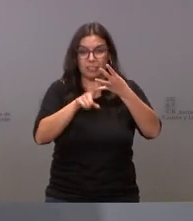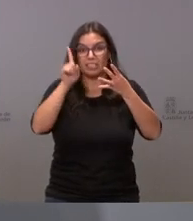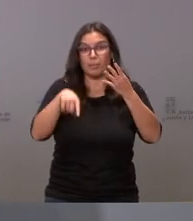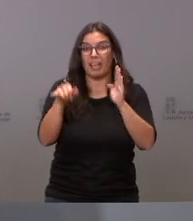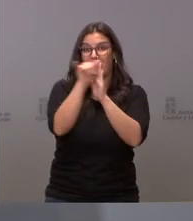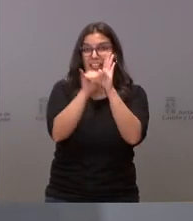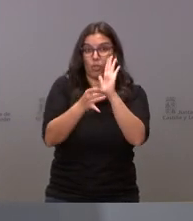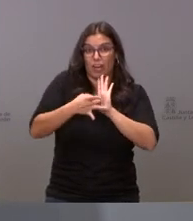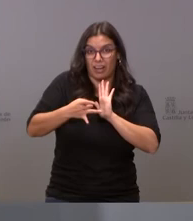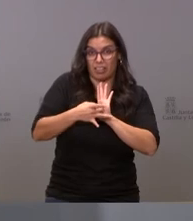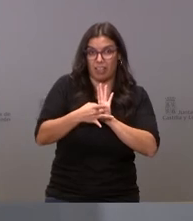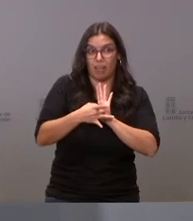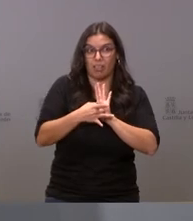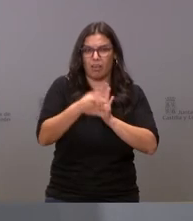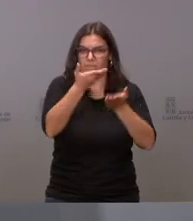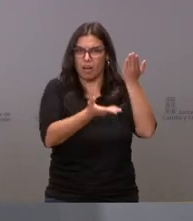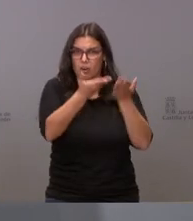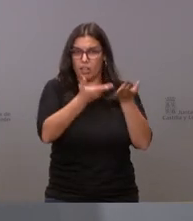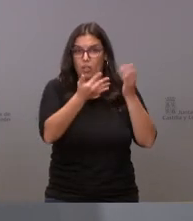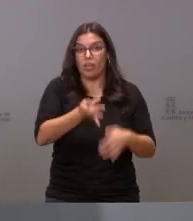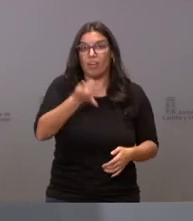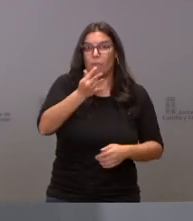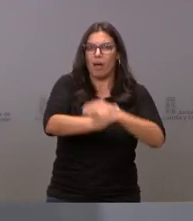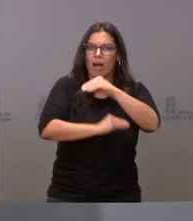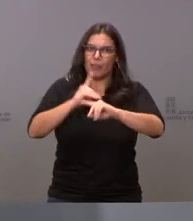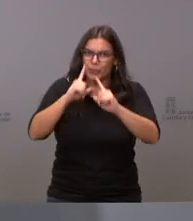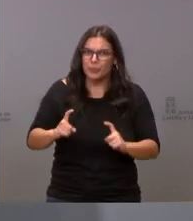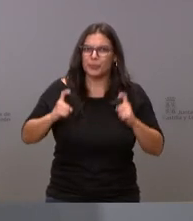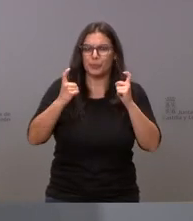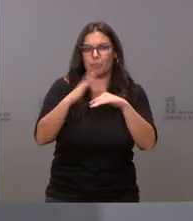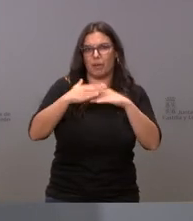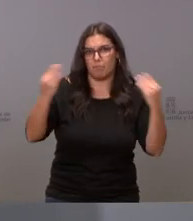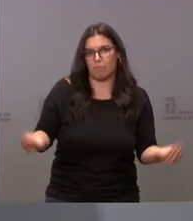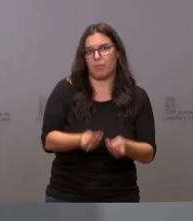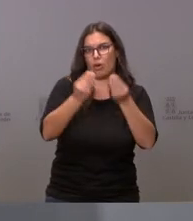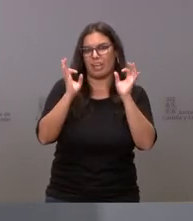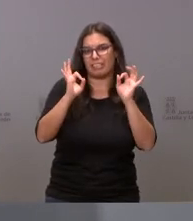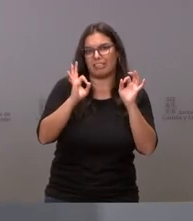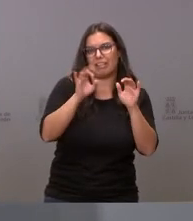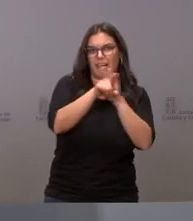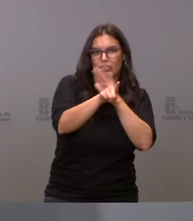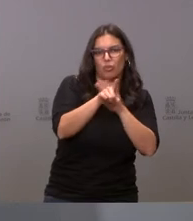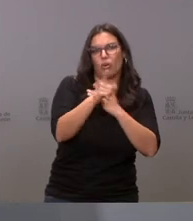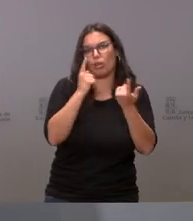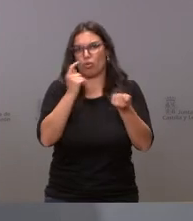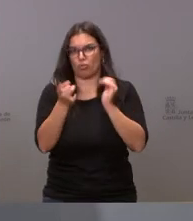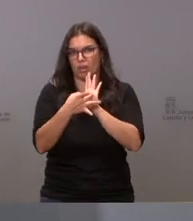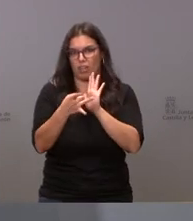de calidad y que además está haciendo un esfuerzo por mejorar la gestión y el control de calidad